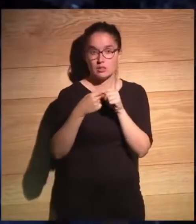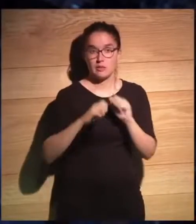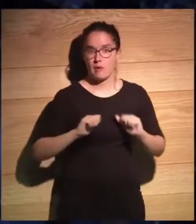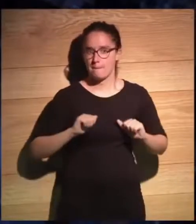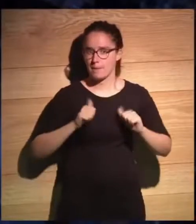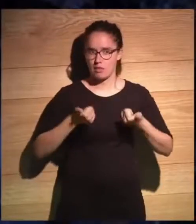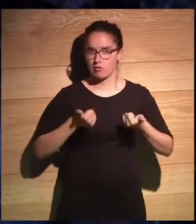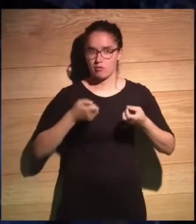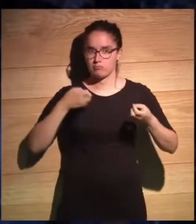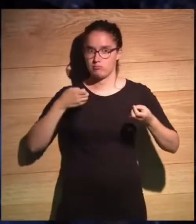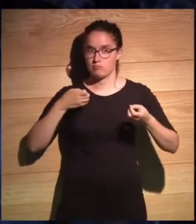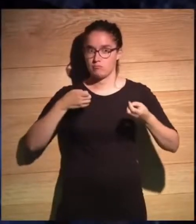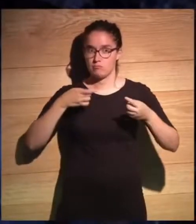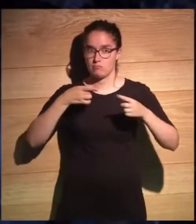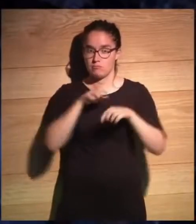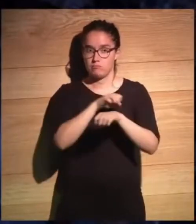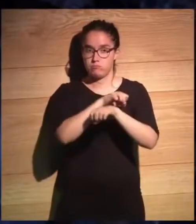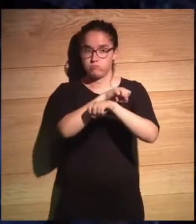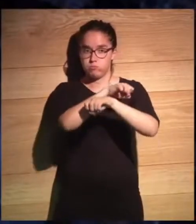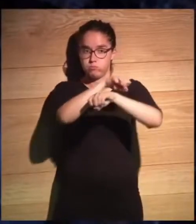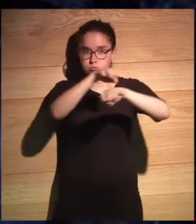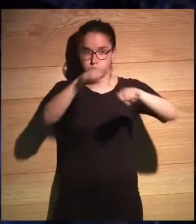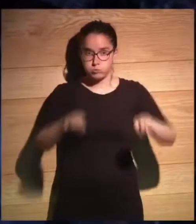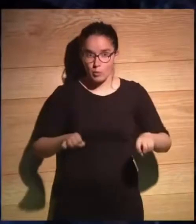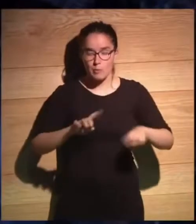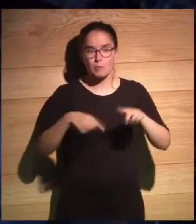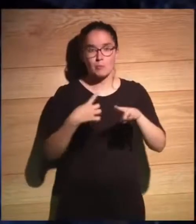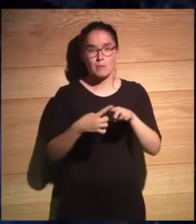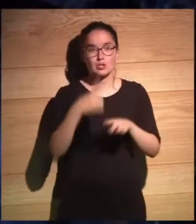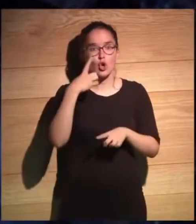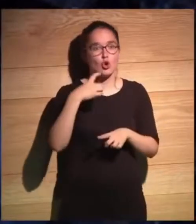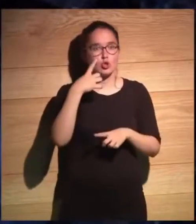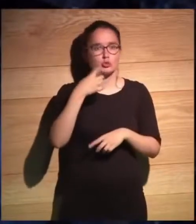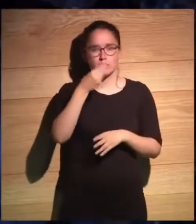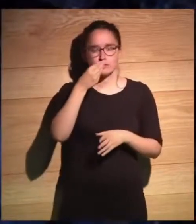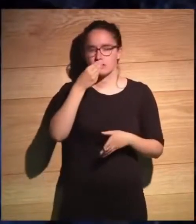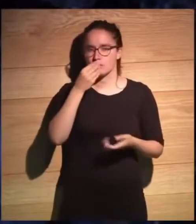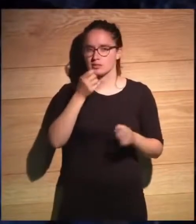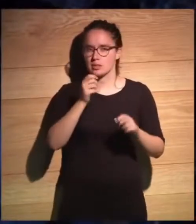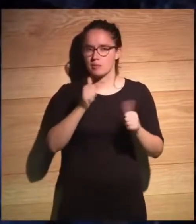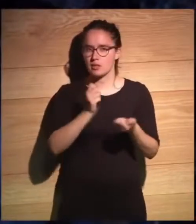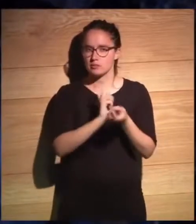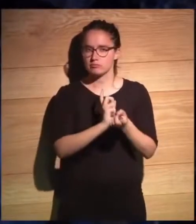entrando para quedarse, sino de que estaban cambiando los hábitos alimenticios normales.